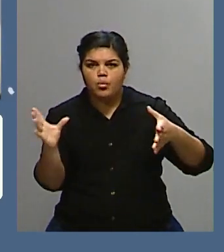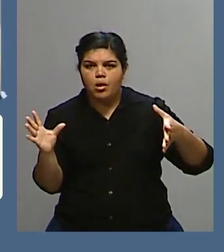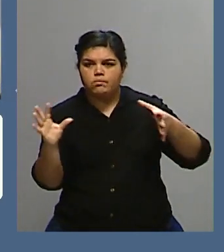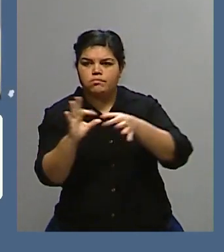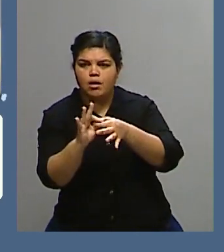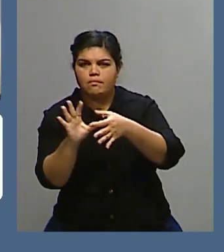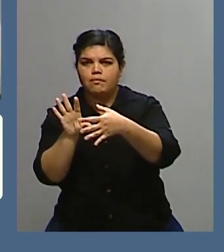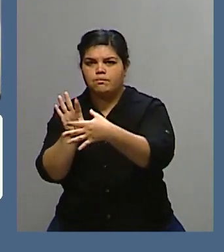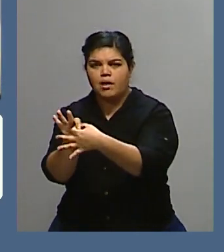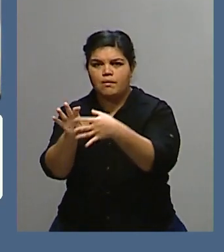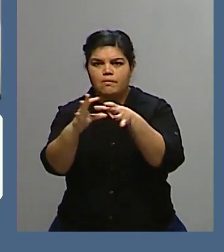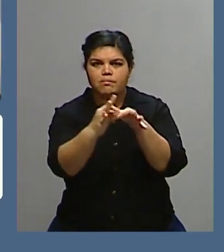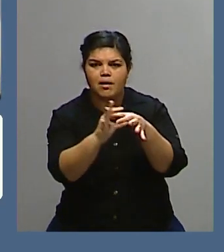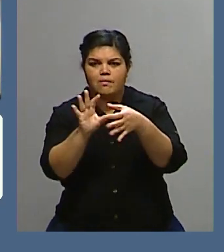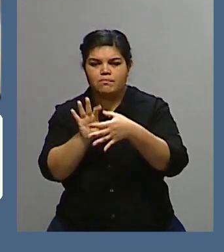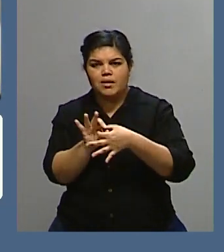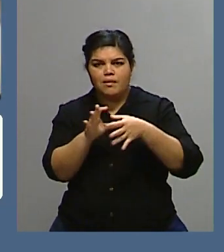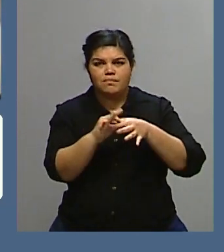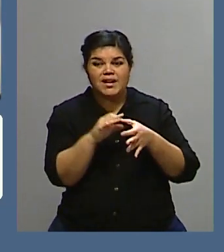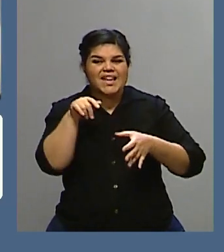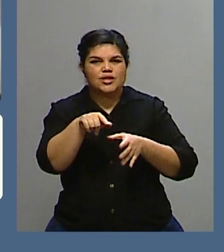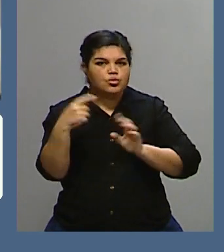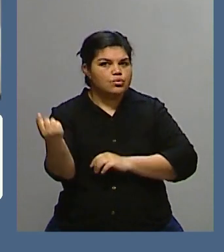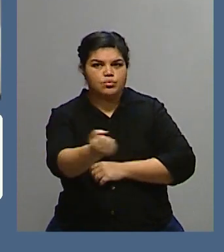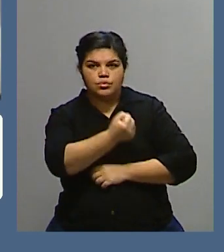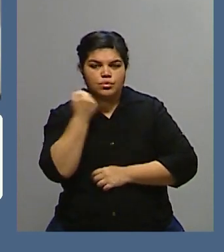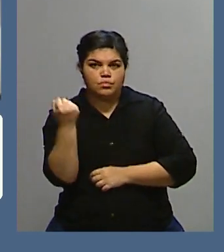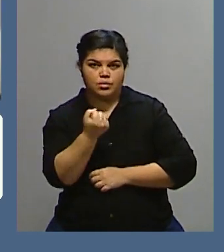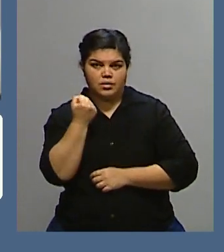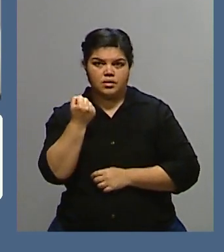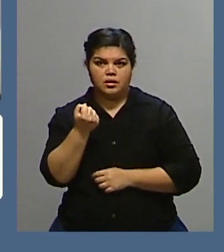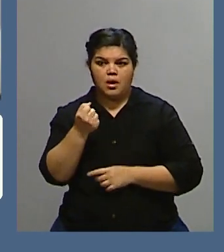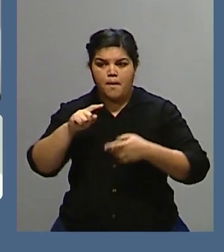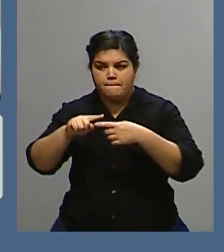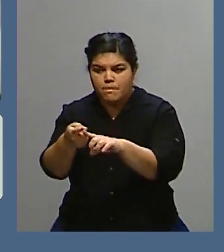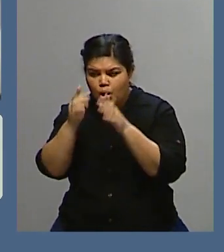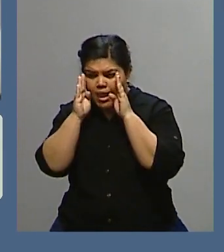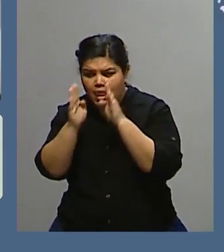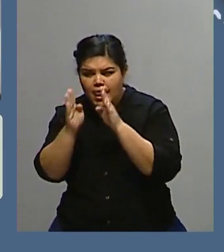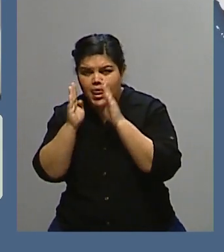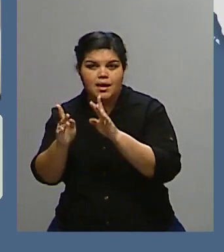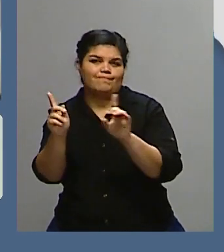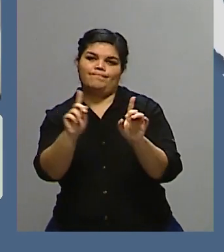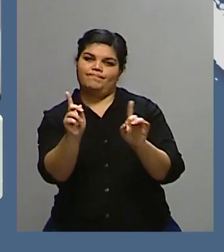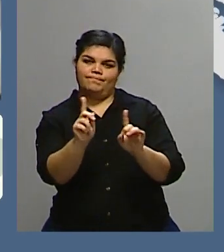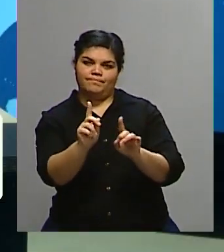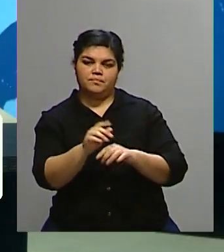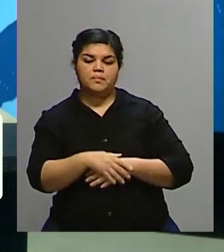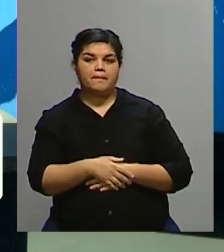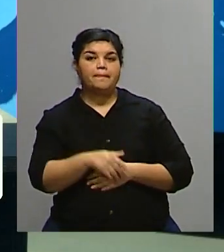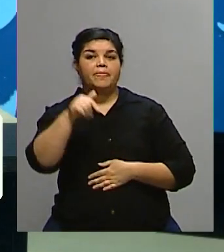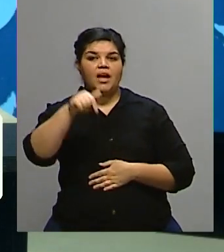unión, es muy importante, porque la política no lo está haciendo. Bueno, estamos aquí en Chate